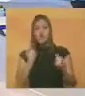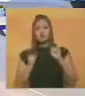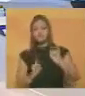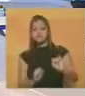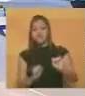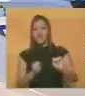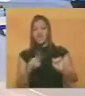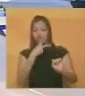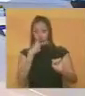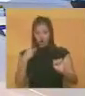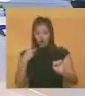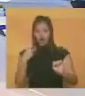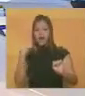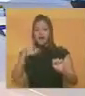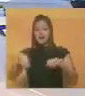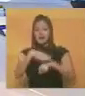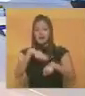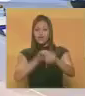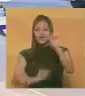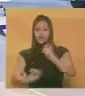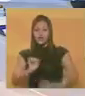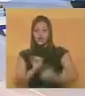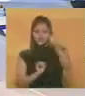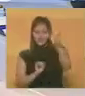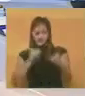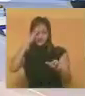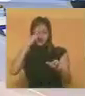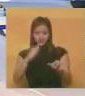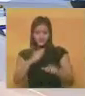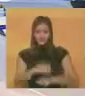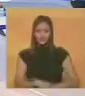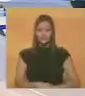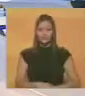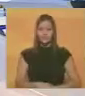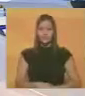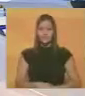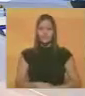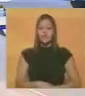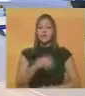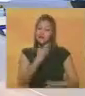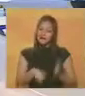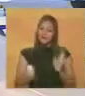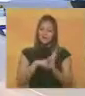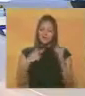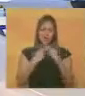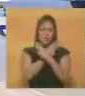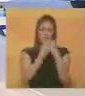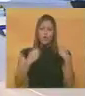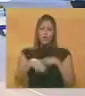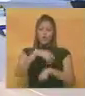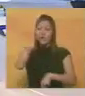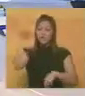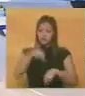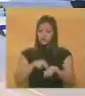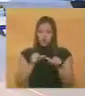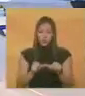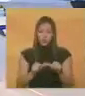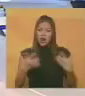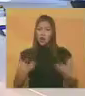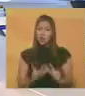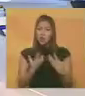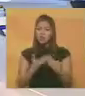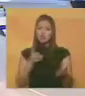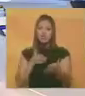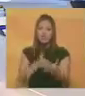tráfico de drogas al ministro de la Defensa General en Jefe Henry, Rangel Silva. El Aizami ratificó el compromiso del Gobierno Nacional de seguir en la lucha